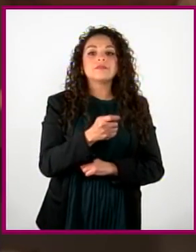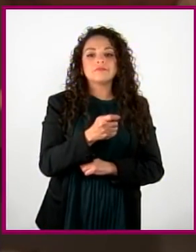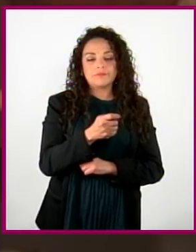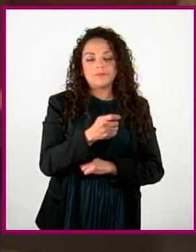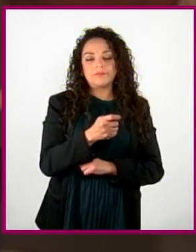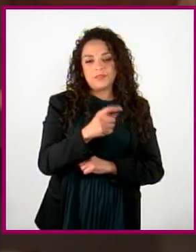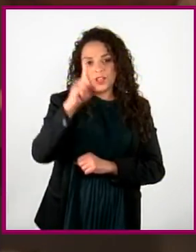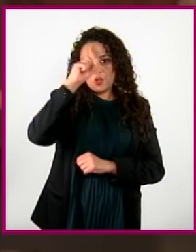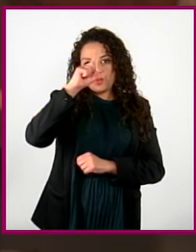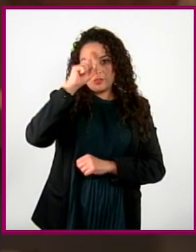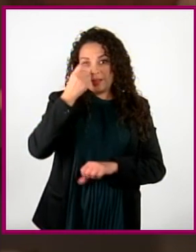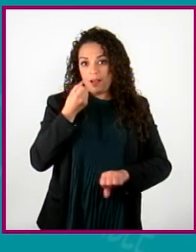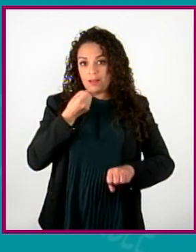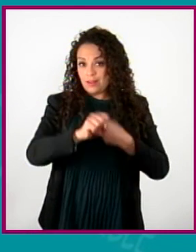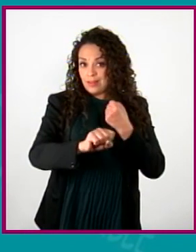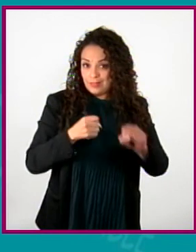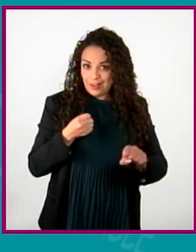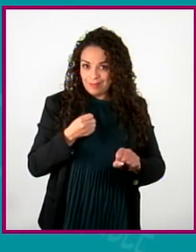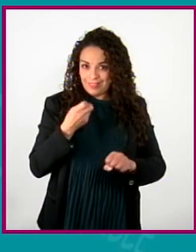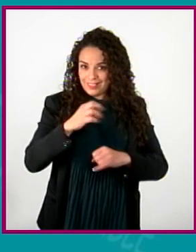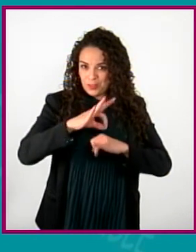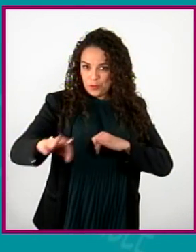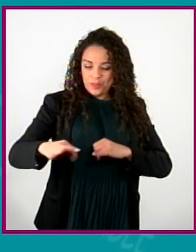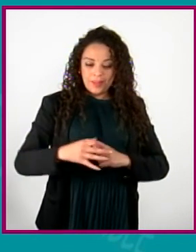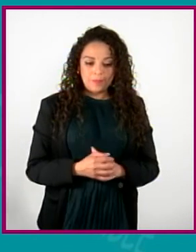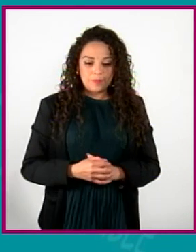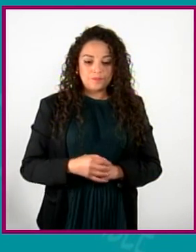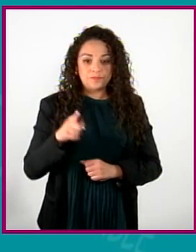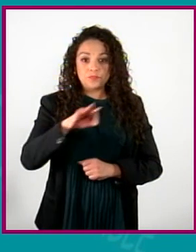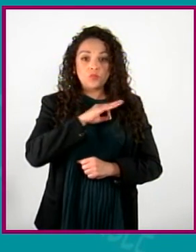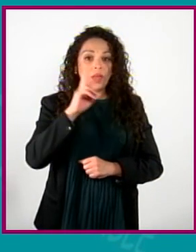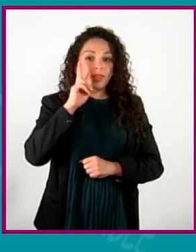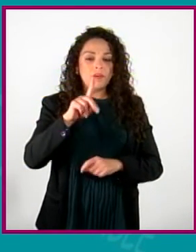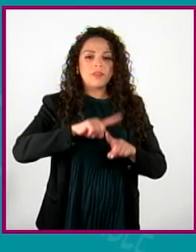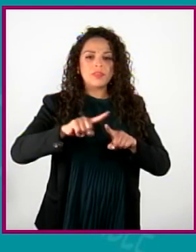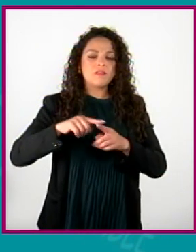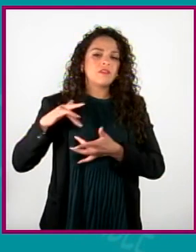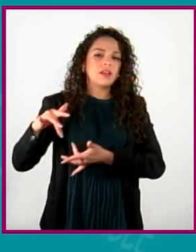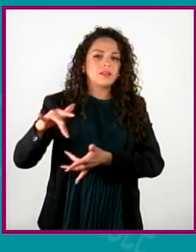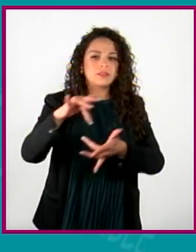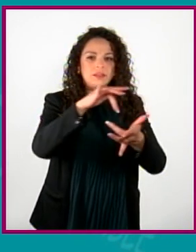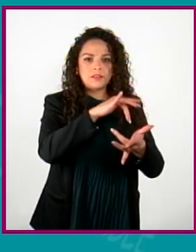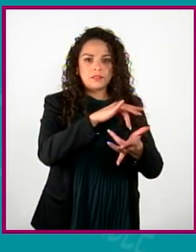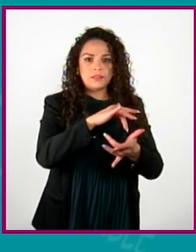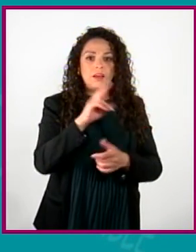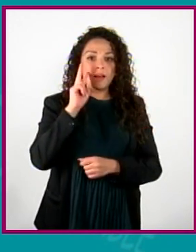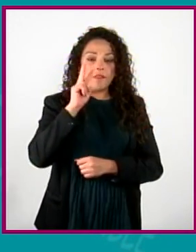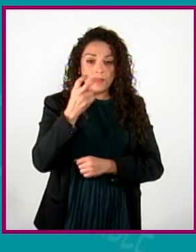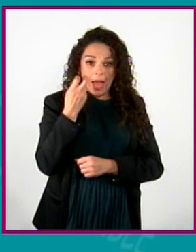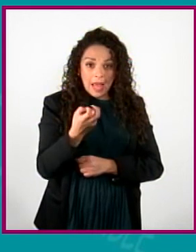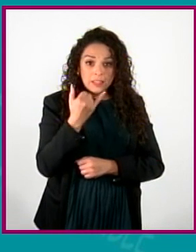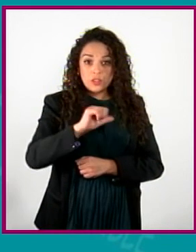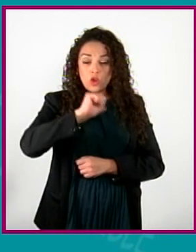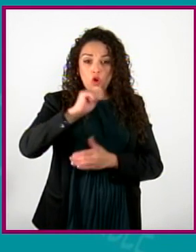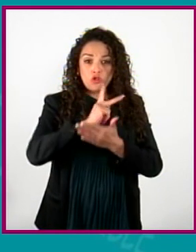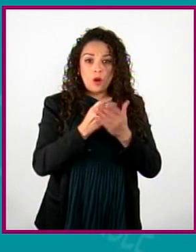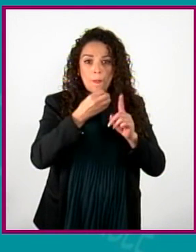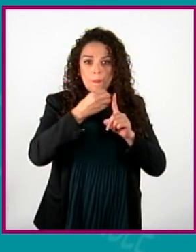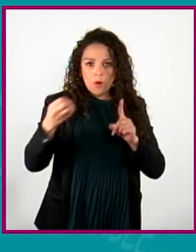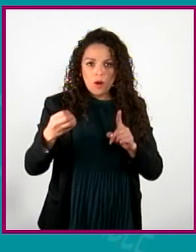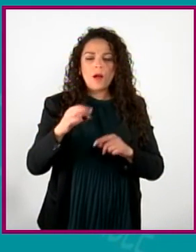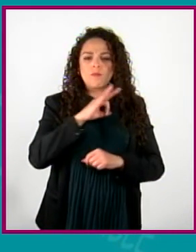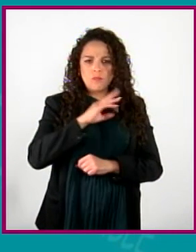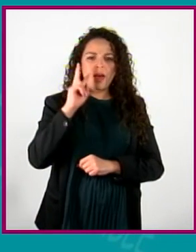consejos ninja. ¡Chiquen nuestras redes sociales! Pueden encontrar este y muchos otros programas